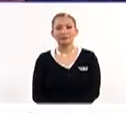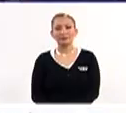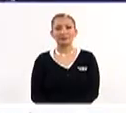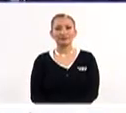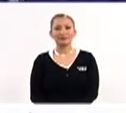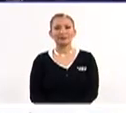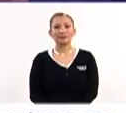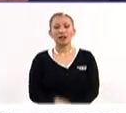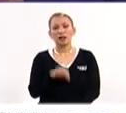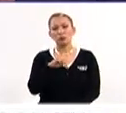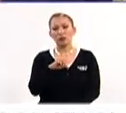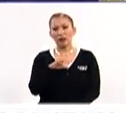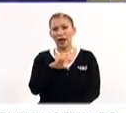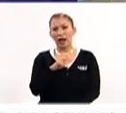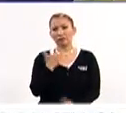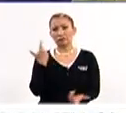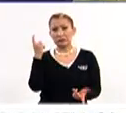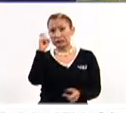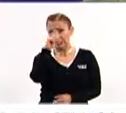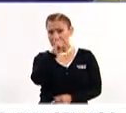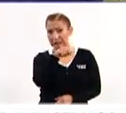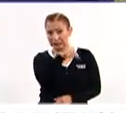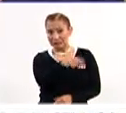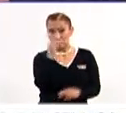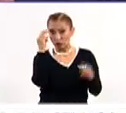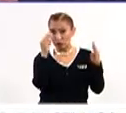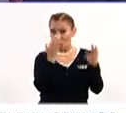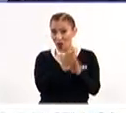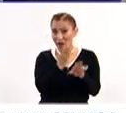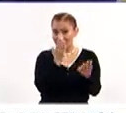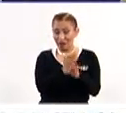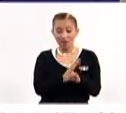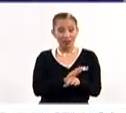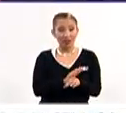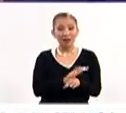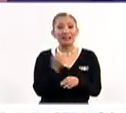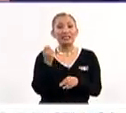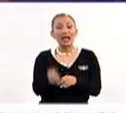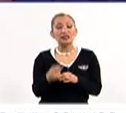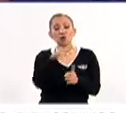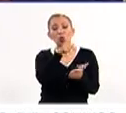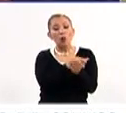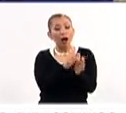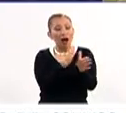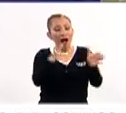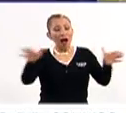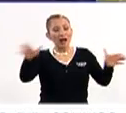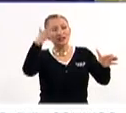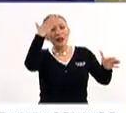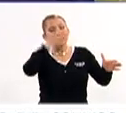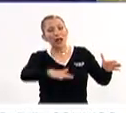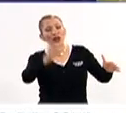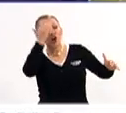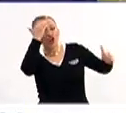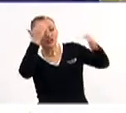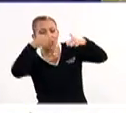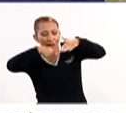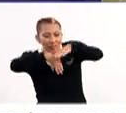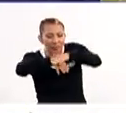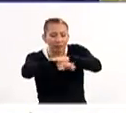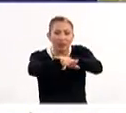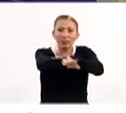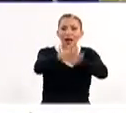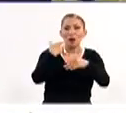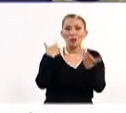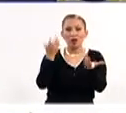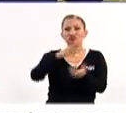Mónica, un reto que enfrentan los museos actualmente, que eran espacios, digamos, de saberes en donde entraba uno desde la